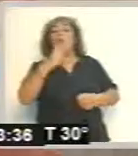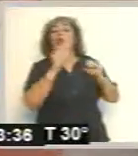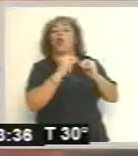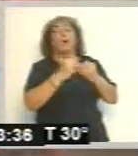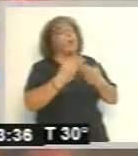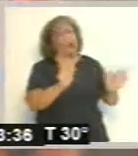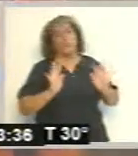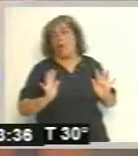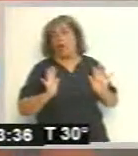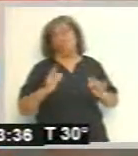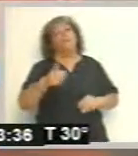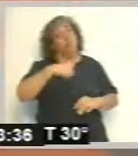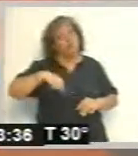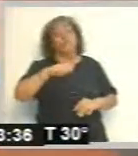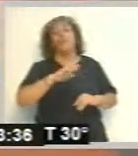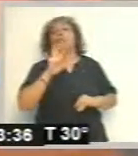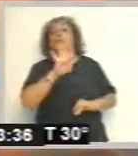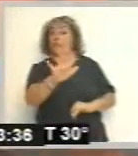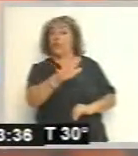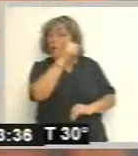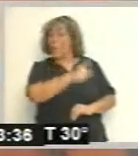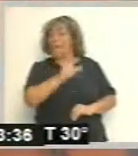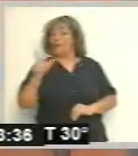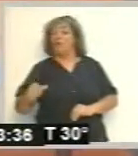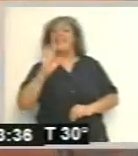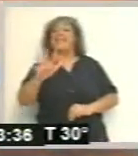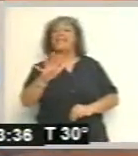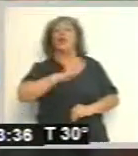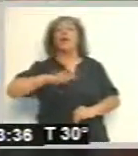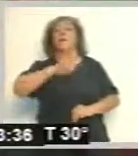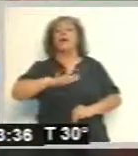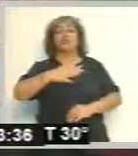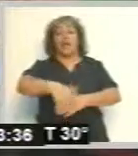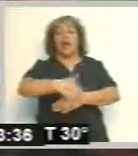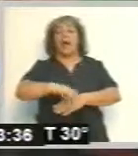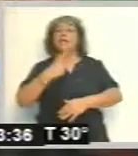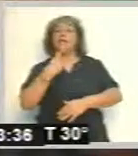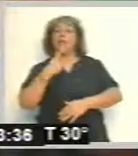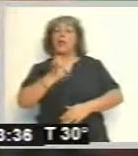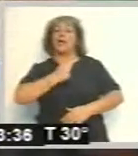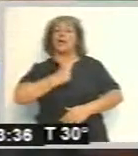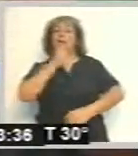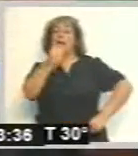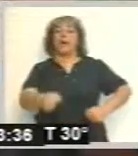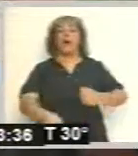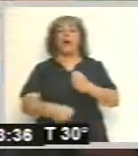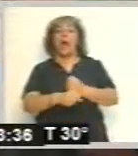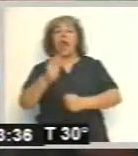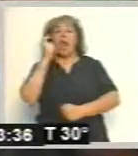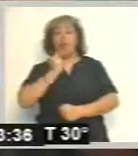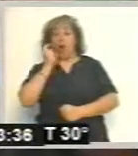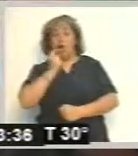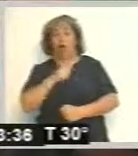renunciado, entonces solamente queríamos cinco, cinco espacios desde la San Luis y Catamarca hacia Rioja.